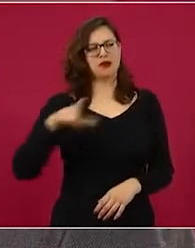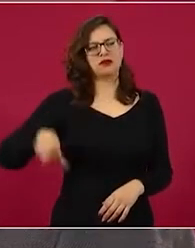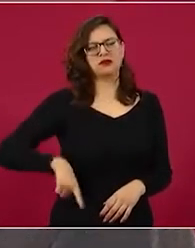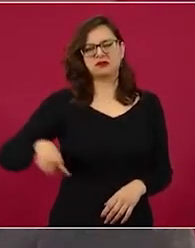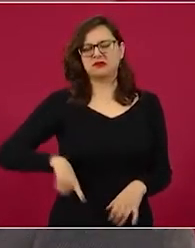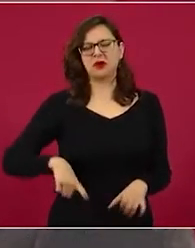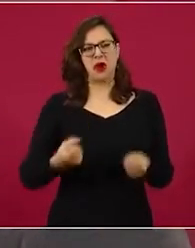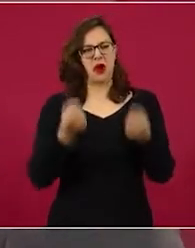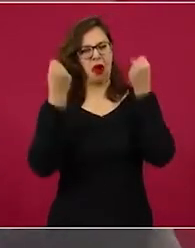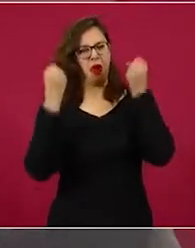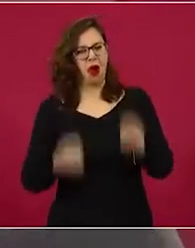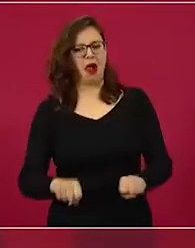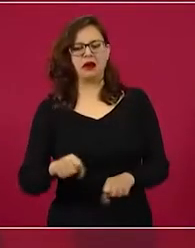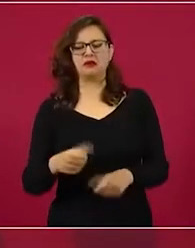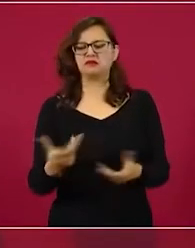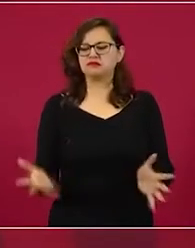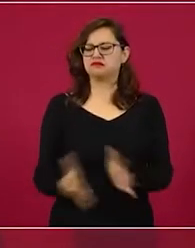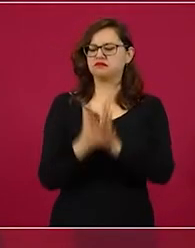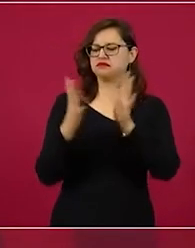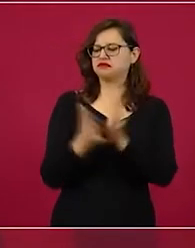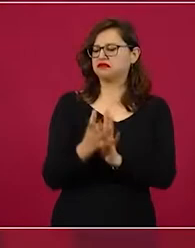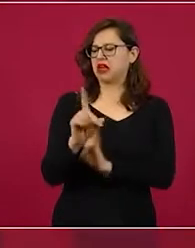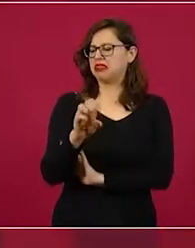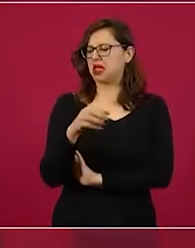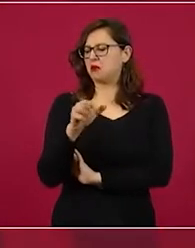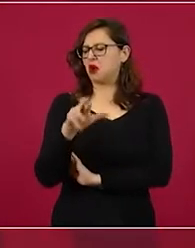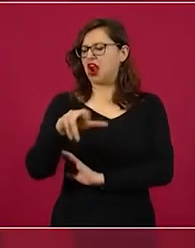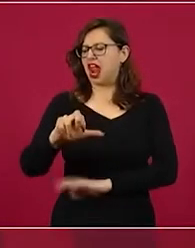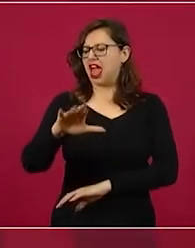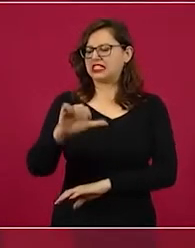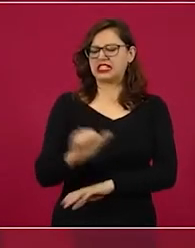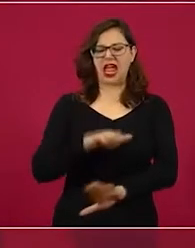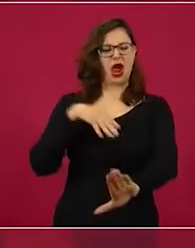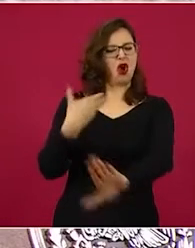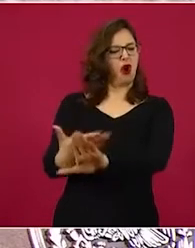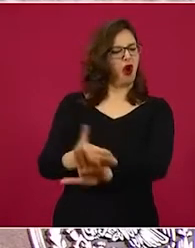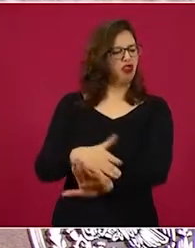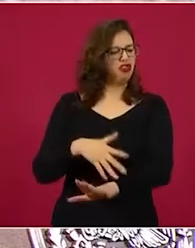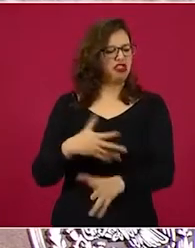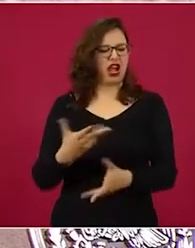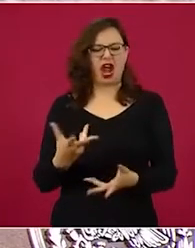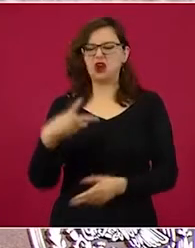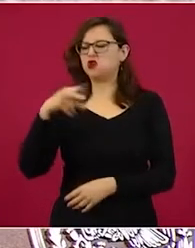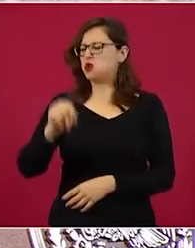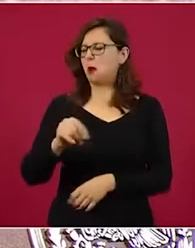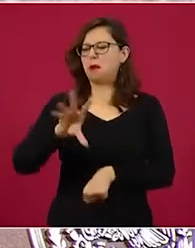pero va haber ahora una consulta,